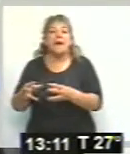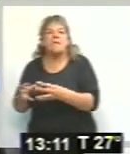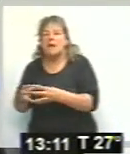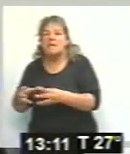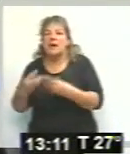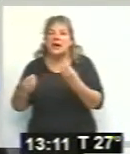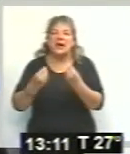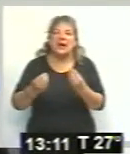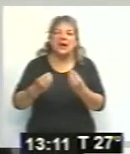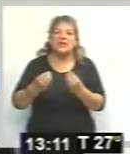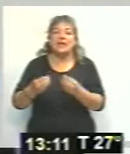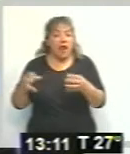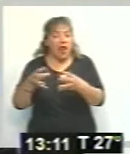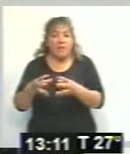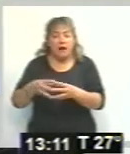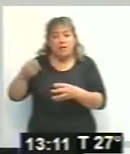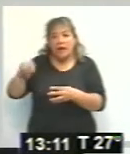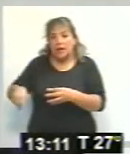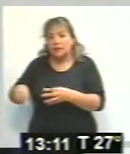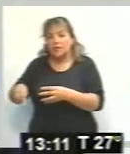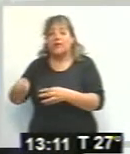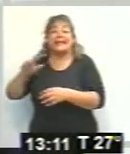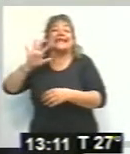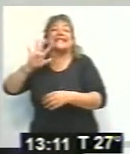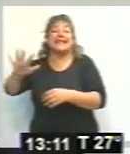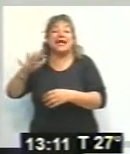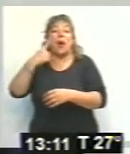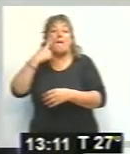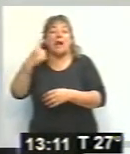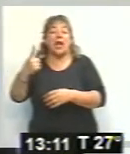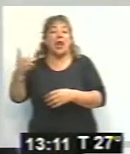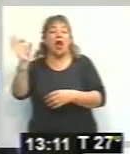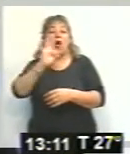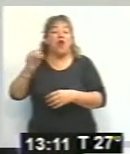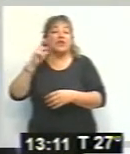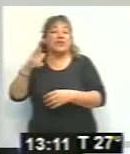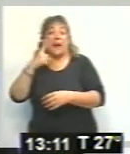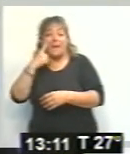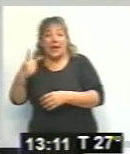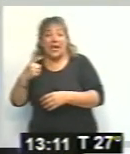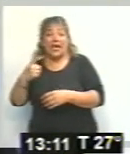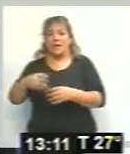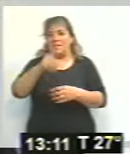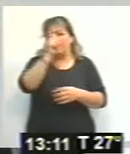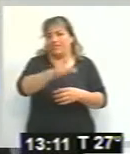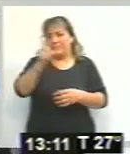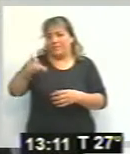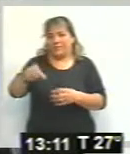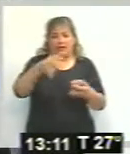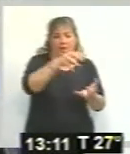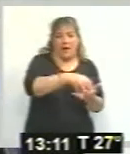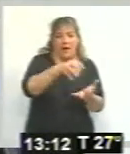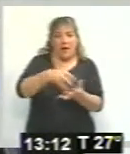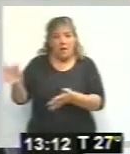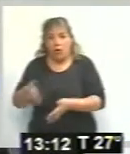es un producto que se baja de 5.000, 4.000, 3.000, tenemos 135 productores que están trabajando con distintas